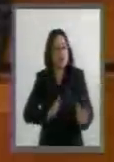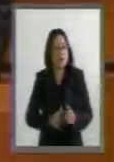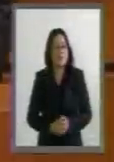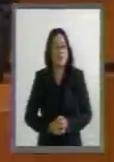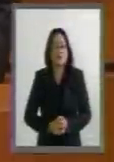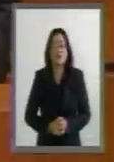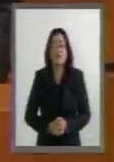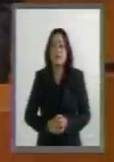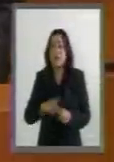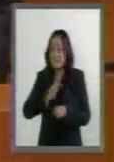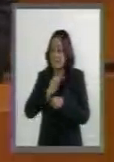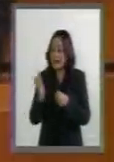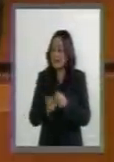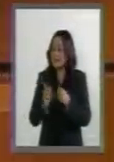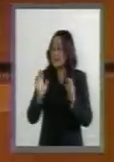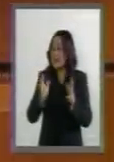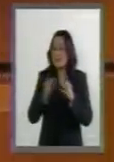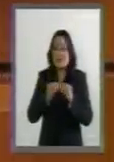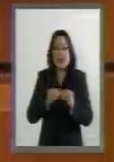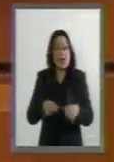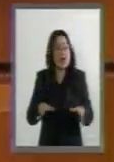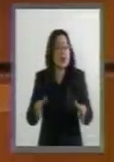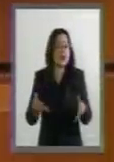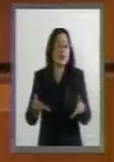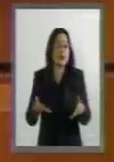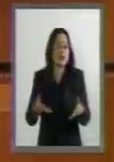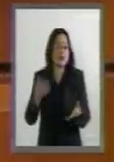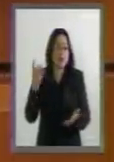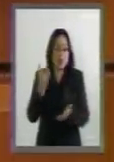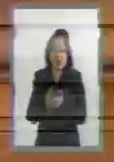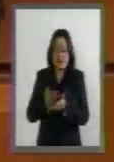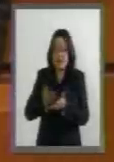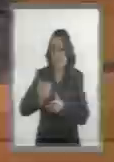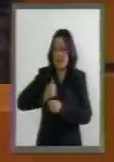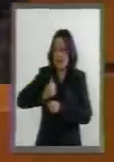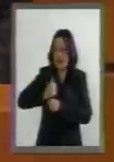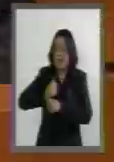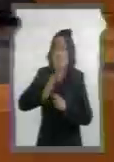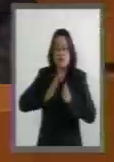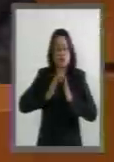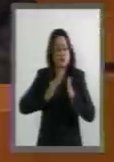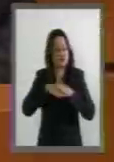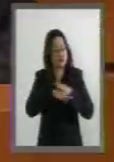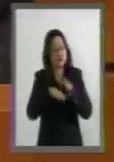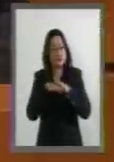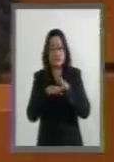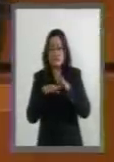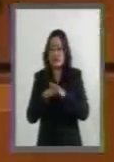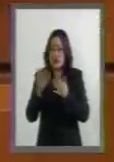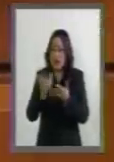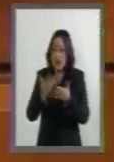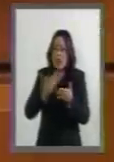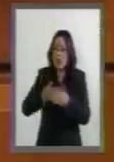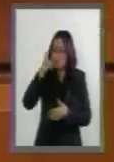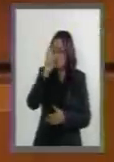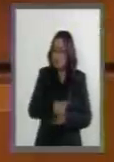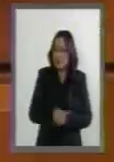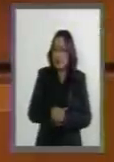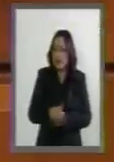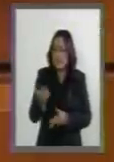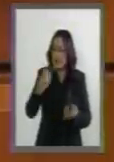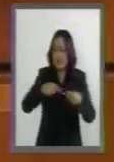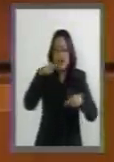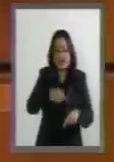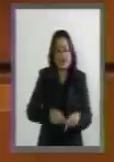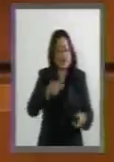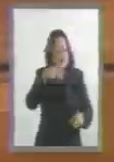territorio nacional. En consecuencia, no es nada más la militarización lo que es la realidad y no la mentira que vienen aquí